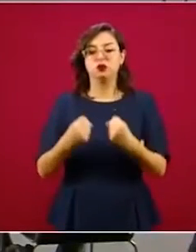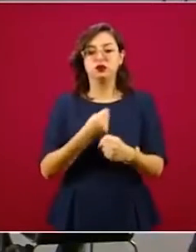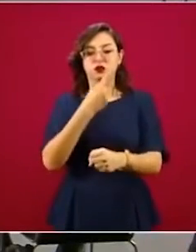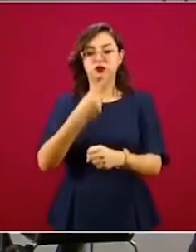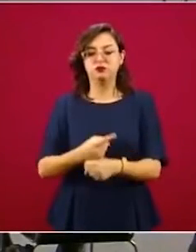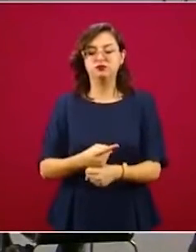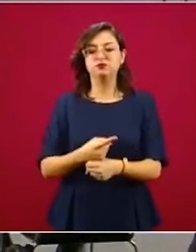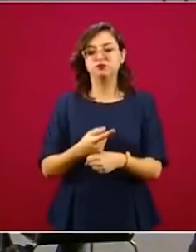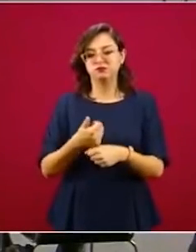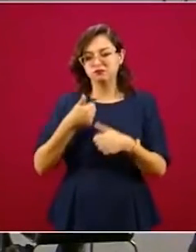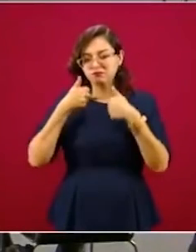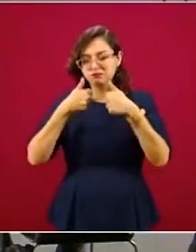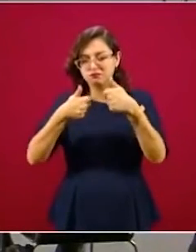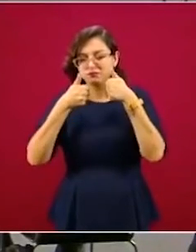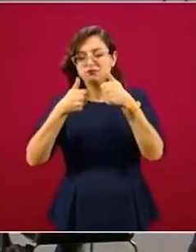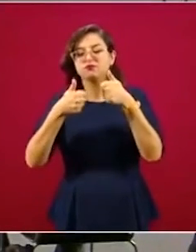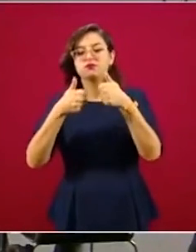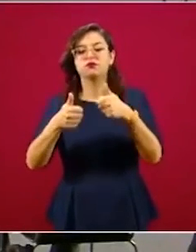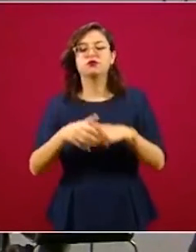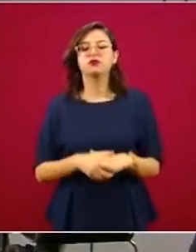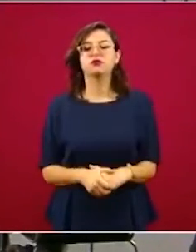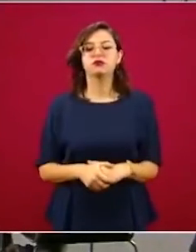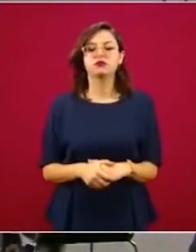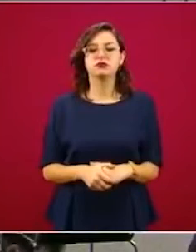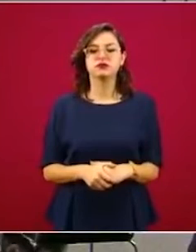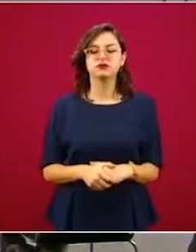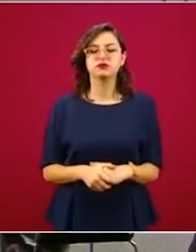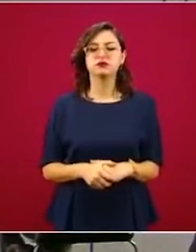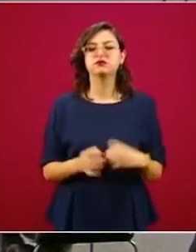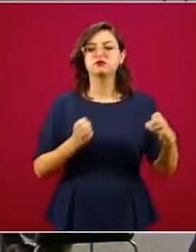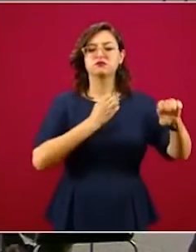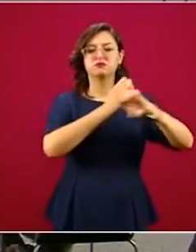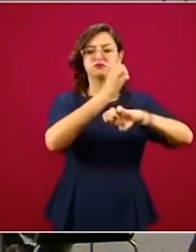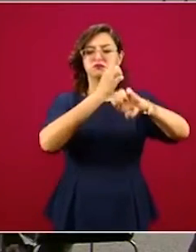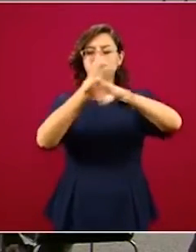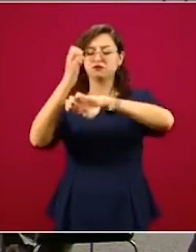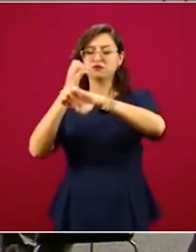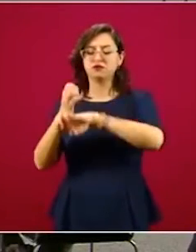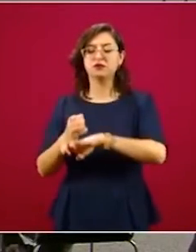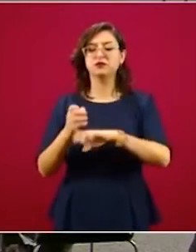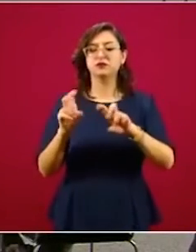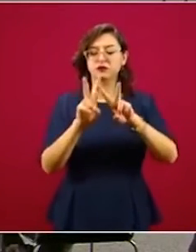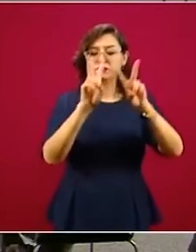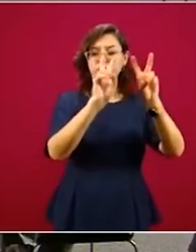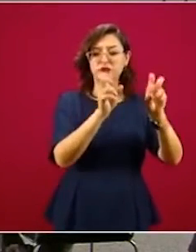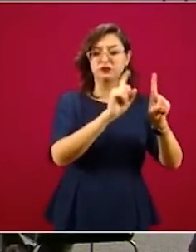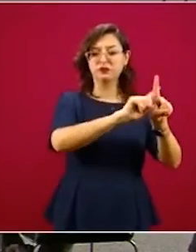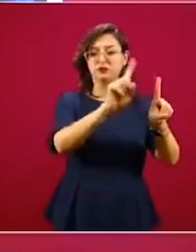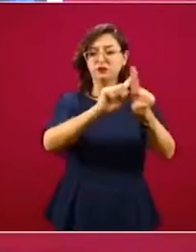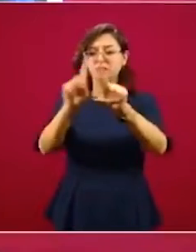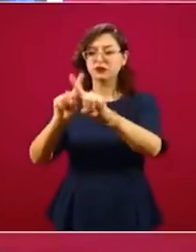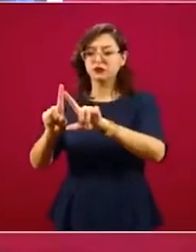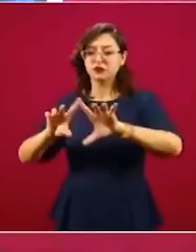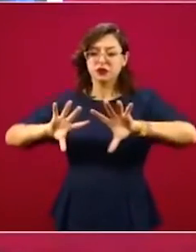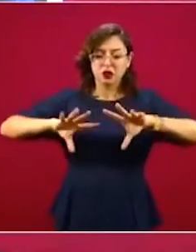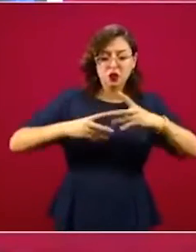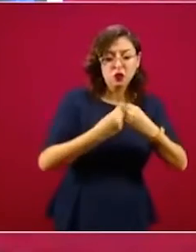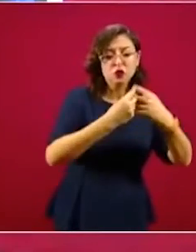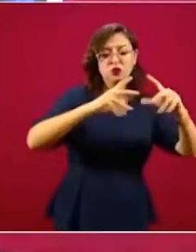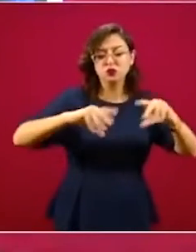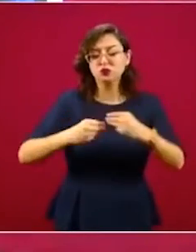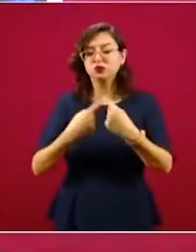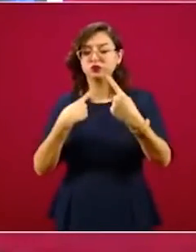Tenemos una gran coordinación con las unidades estatales de protección civil, se han realizado reuniones preparatorias para esta temporada